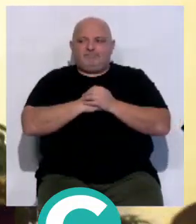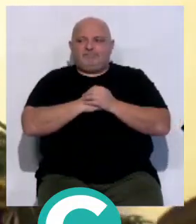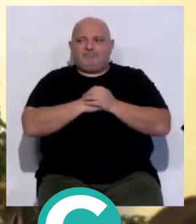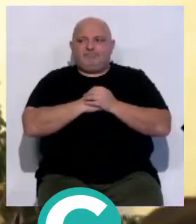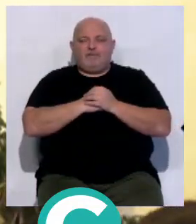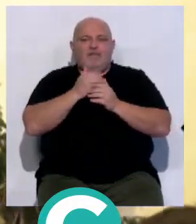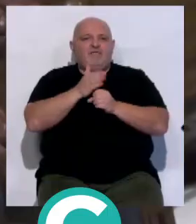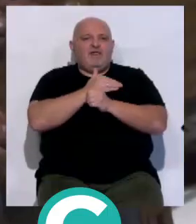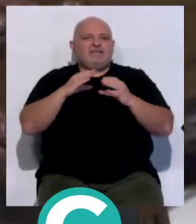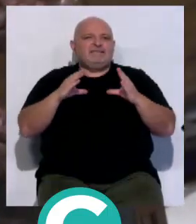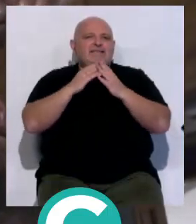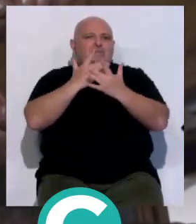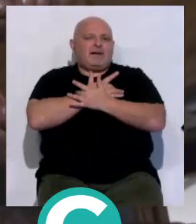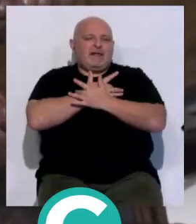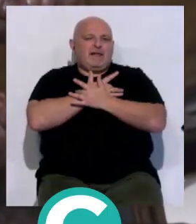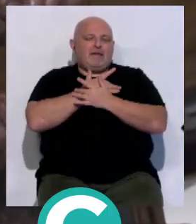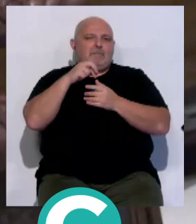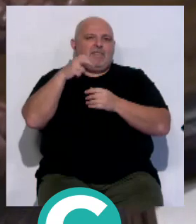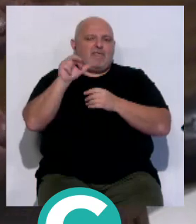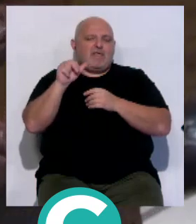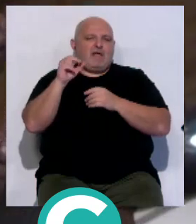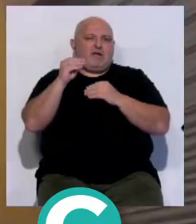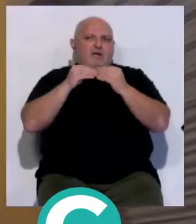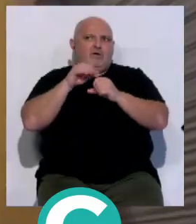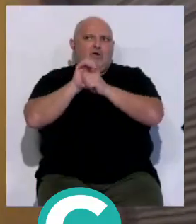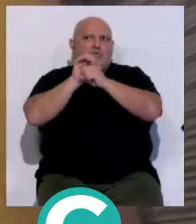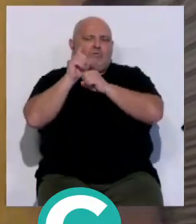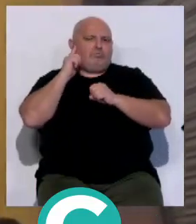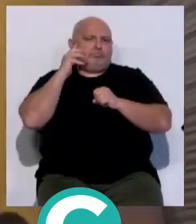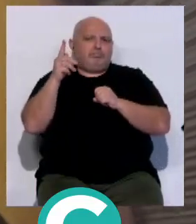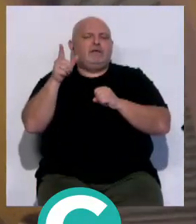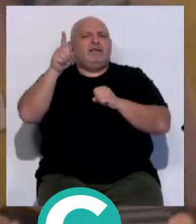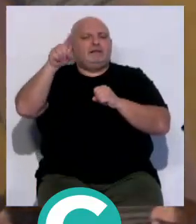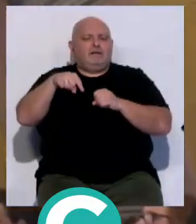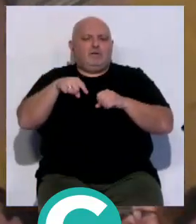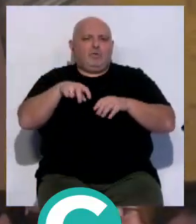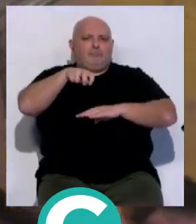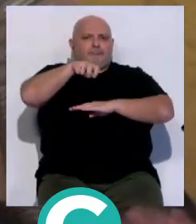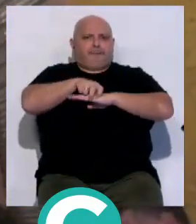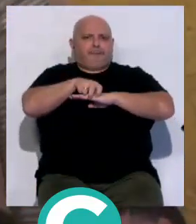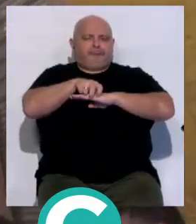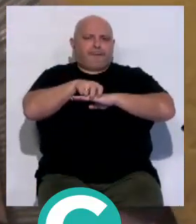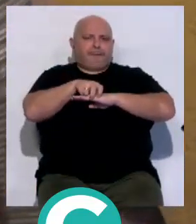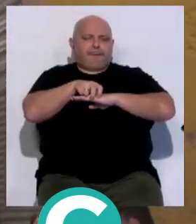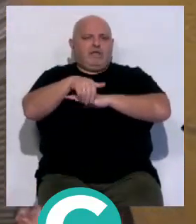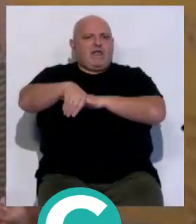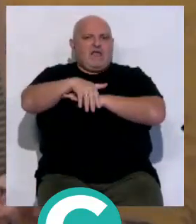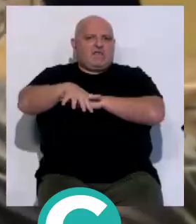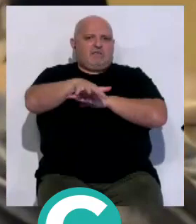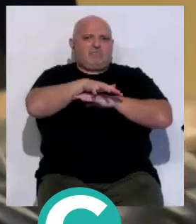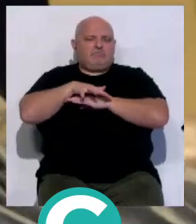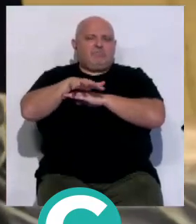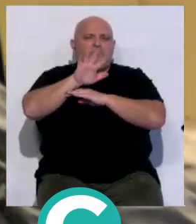En el barrio de Santa María, el Cristo de la Mirandilla, obra de Francisco Huiza, fue quien presidió el Vía Crucis por las calles del barrio.